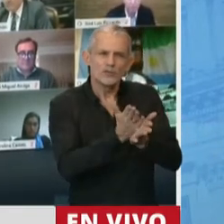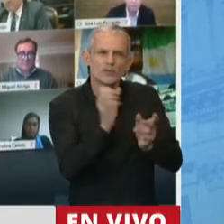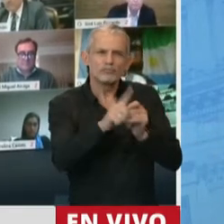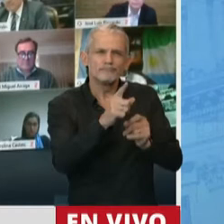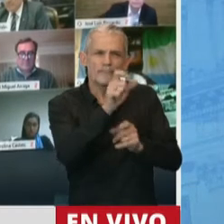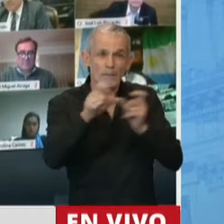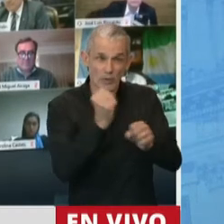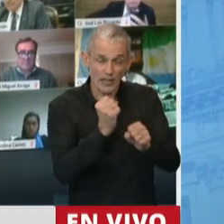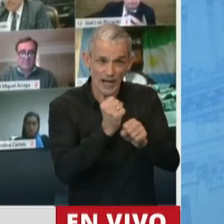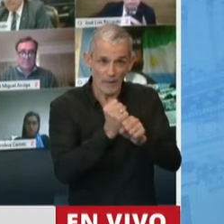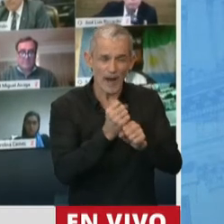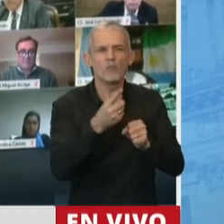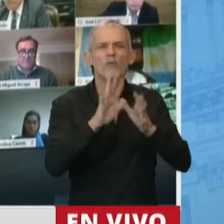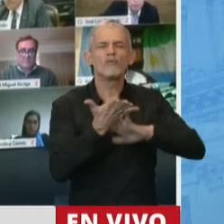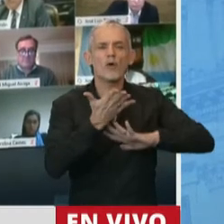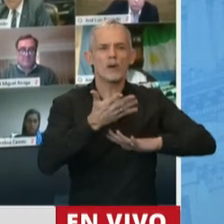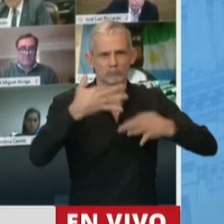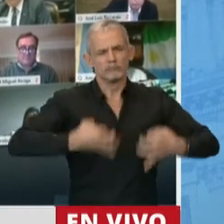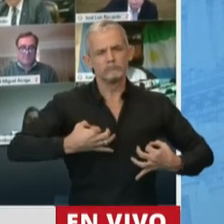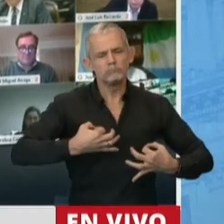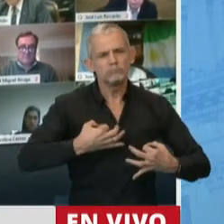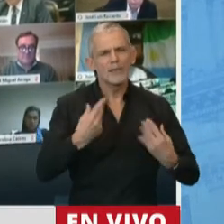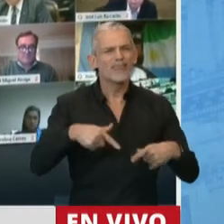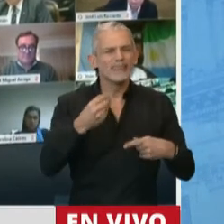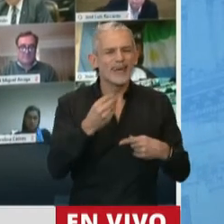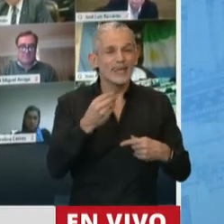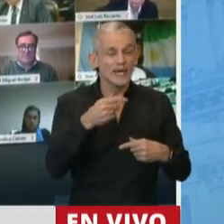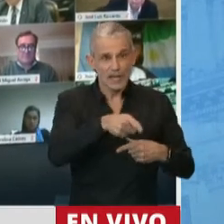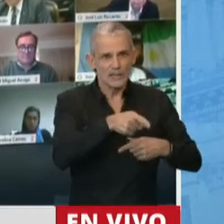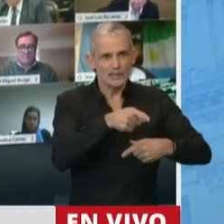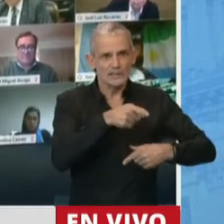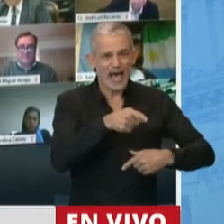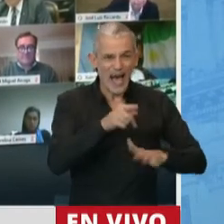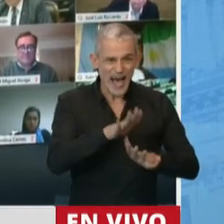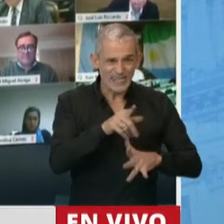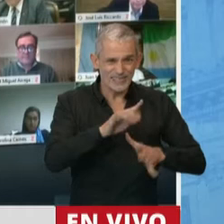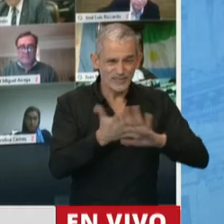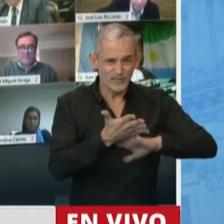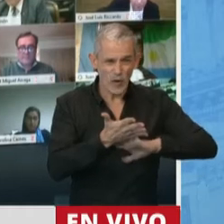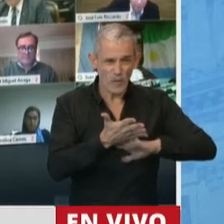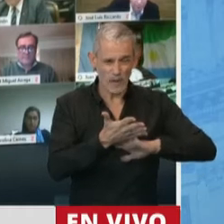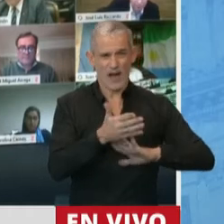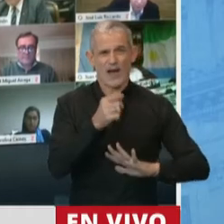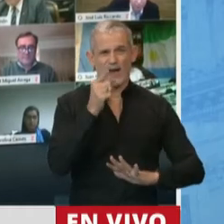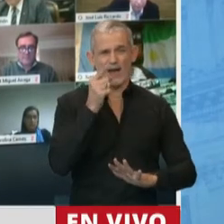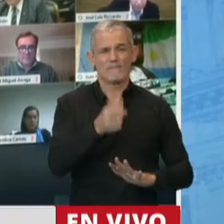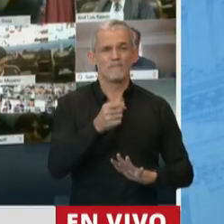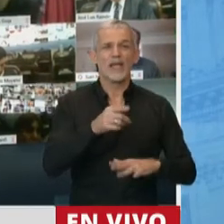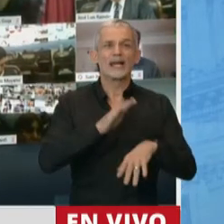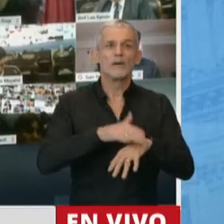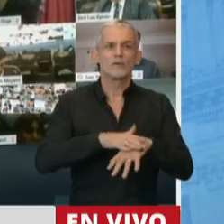como una forma lógica de que no se descarguen todas estas